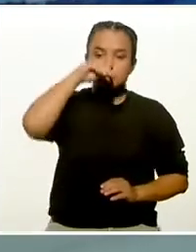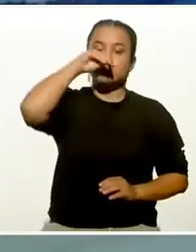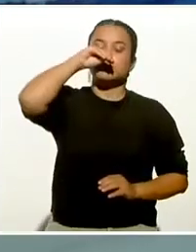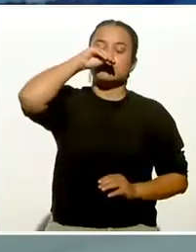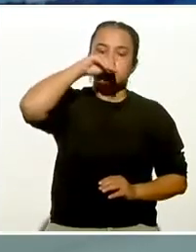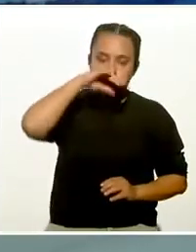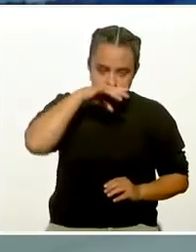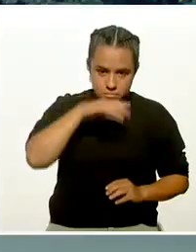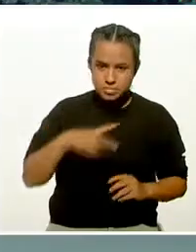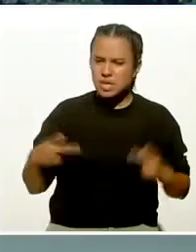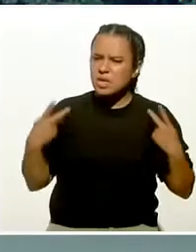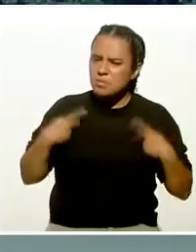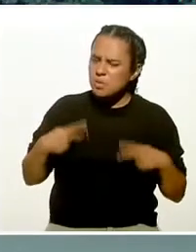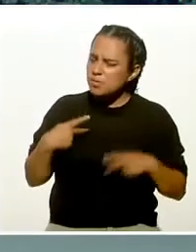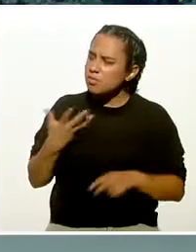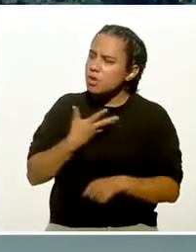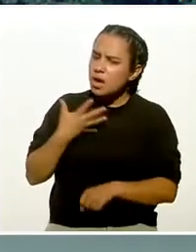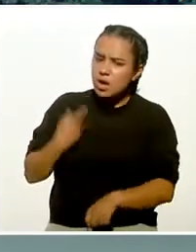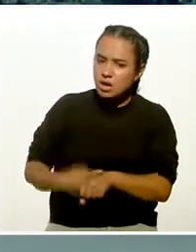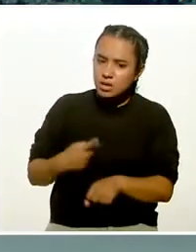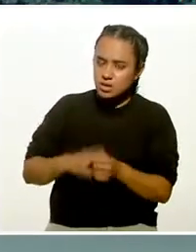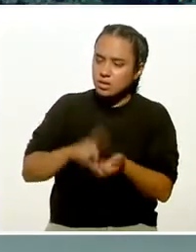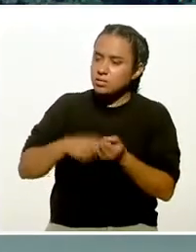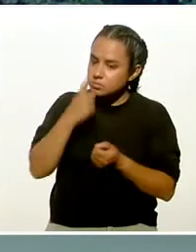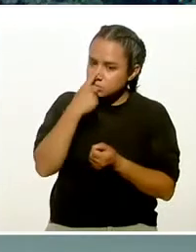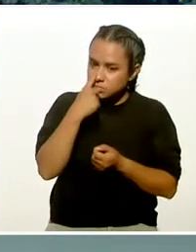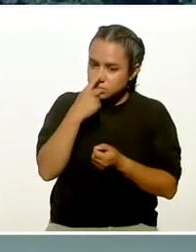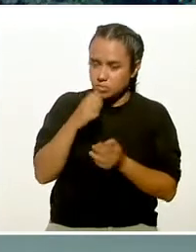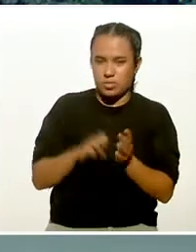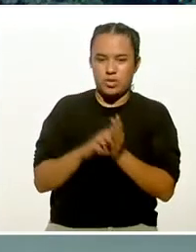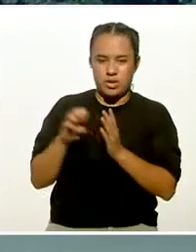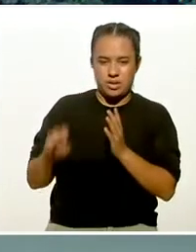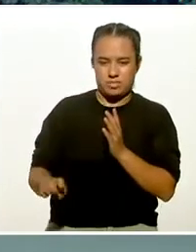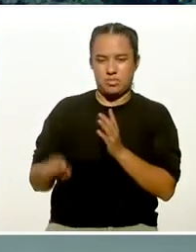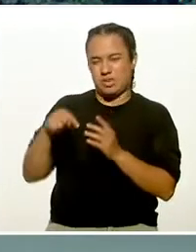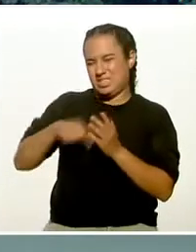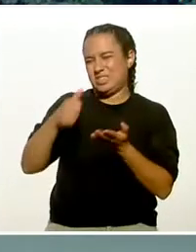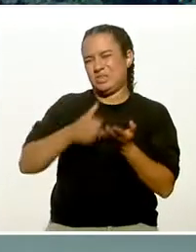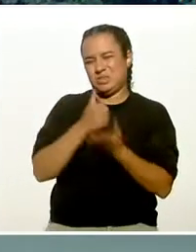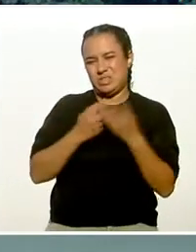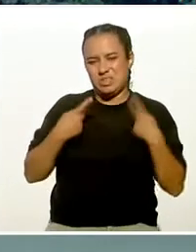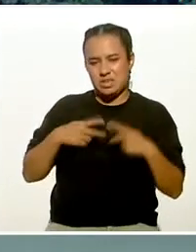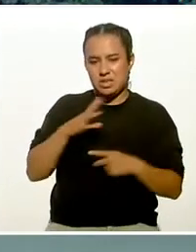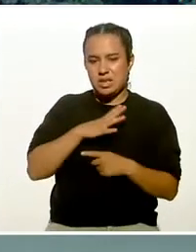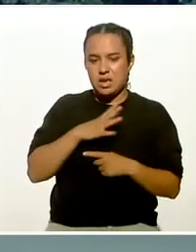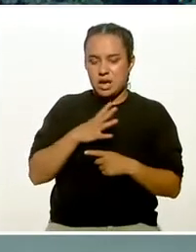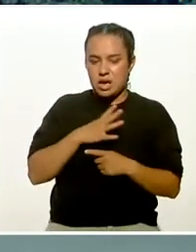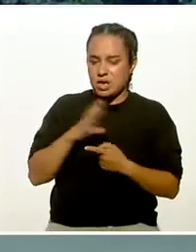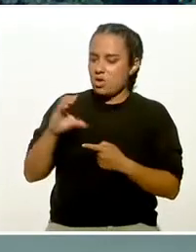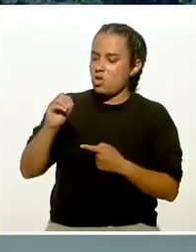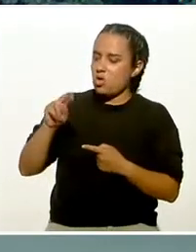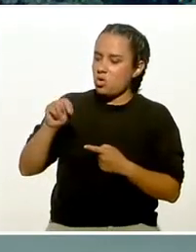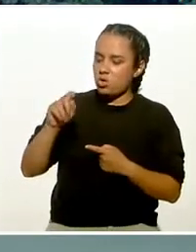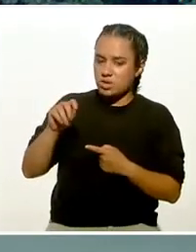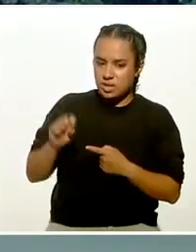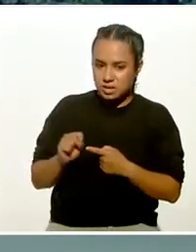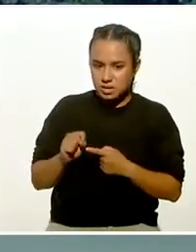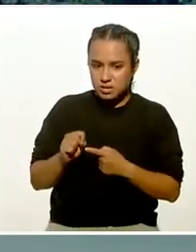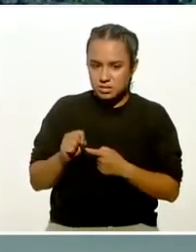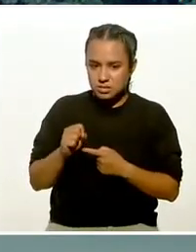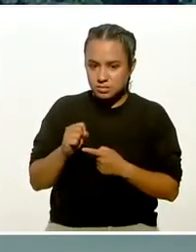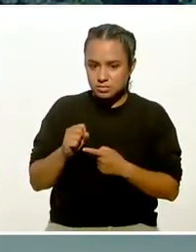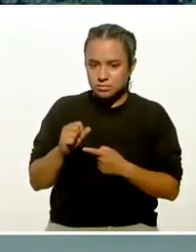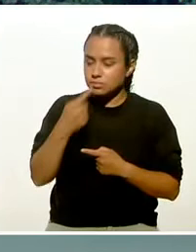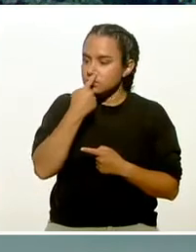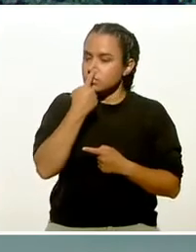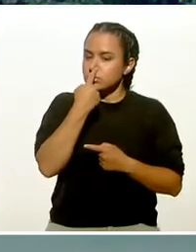toda la gente que tiene patología nasal? Aquí, digo, en esta ciudad toda la gente tiene cornetes hipertrópicos, no usamos la... Tápese